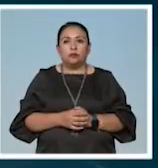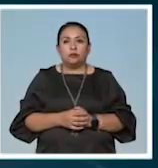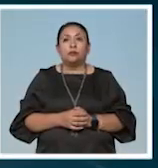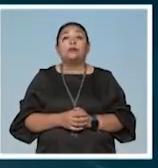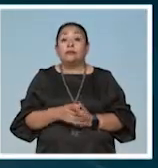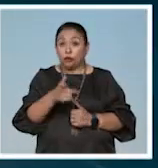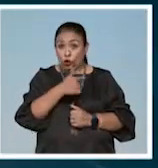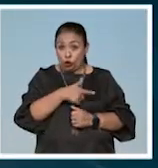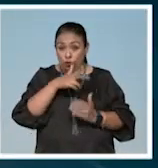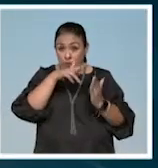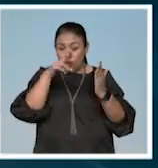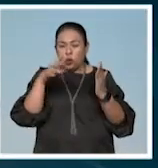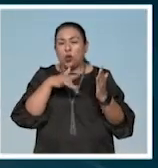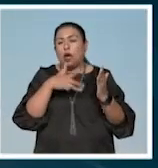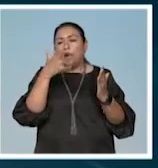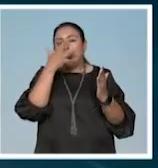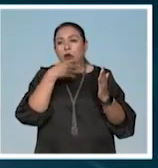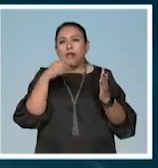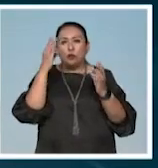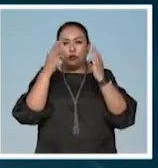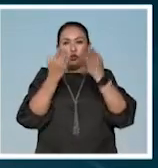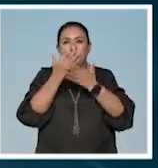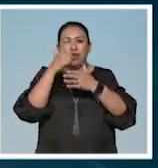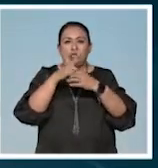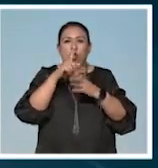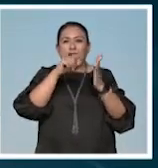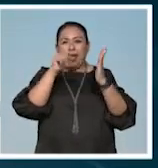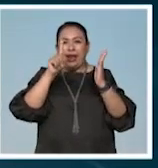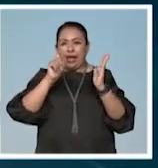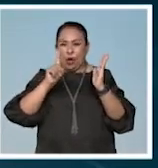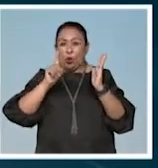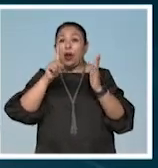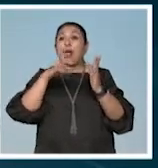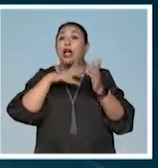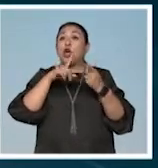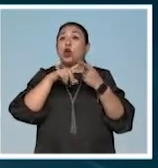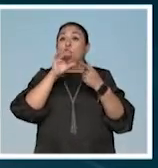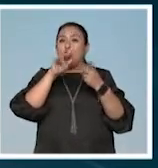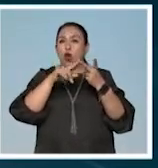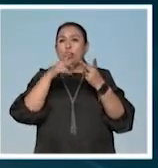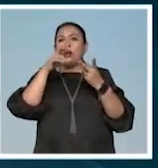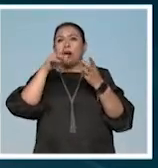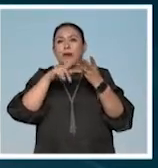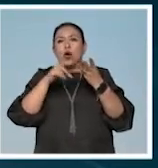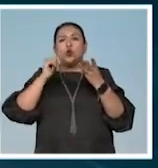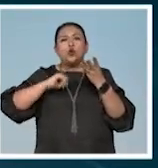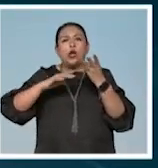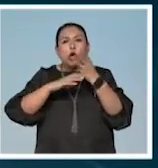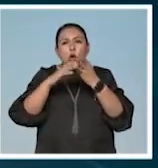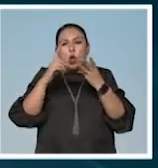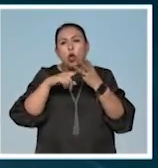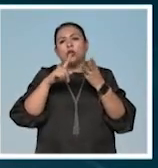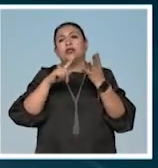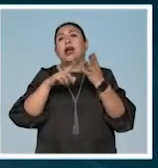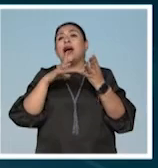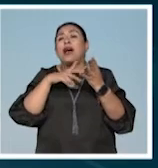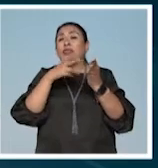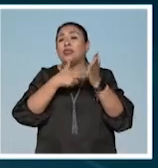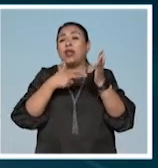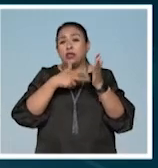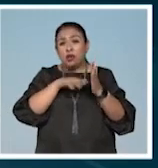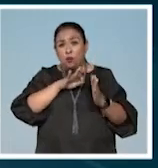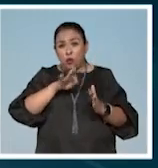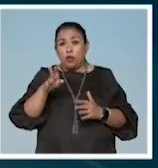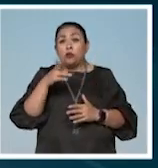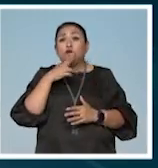¿Te gustan las pinturas románticas? el Museo Nacional de la Acuarela tiene para ti óleos, grabados objetos prehispánicos y más cuenta con un taller que